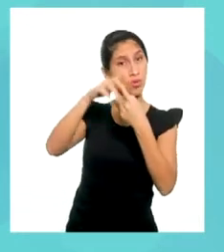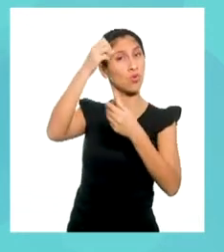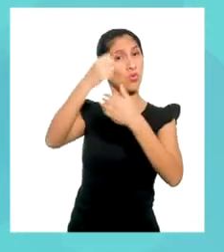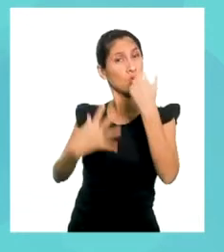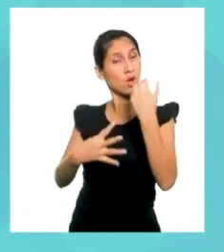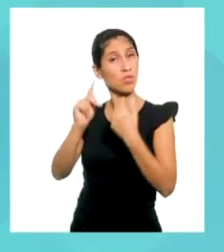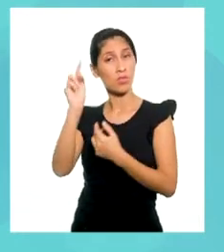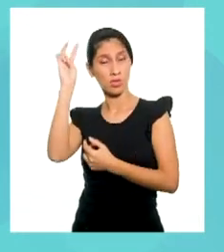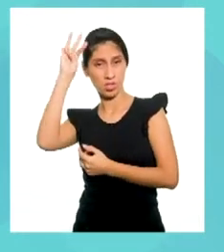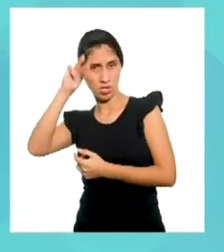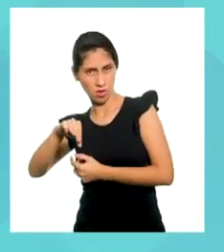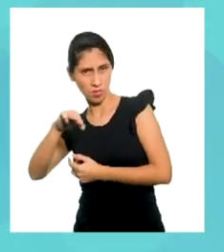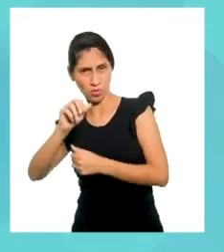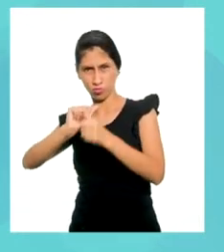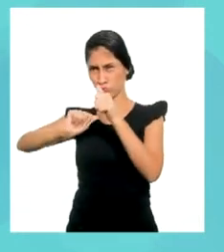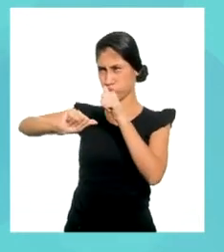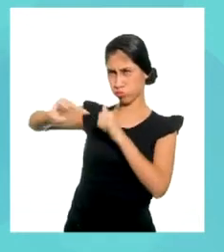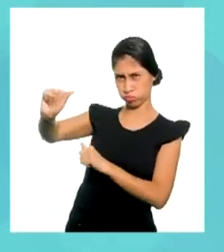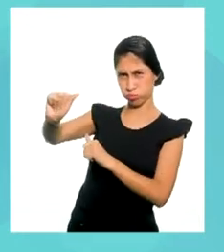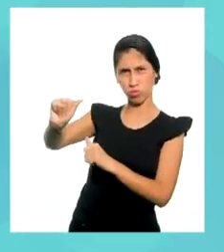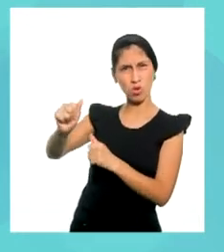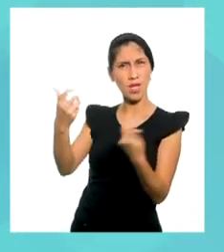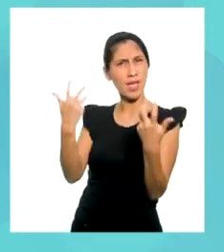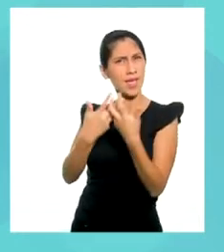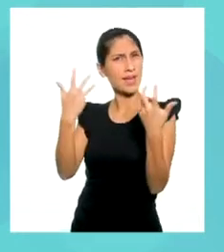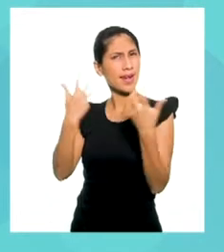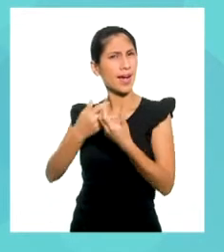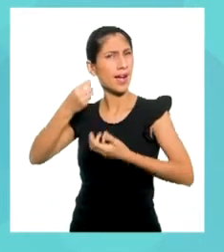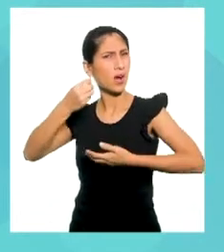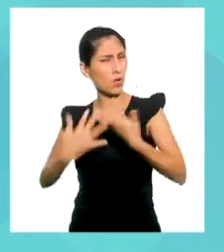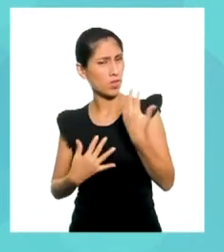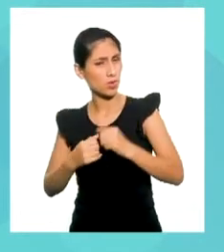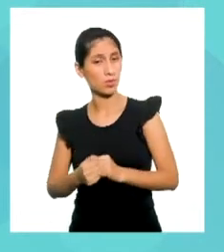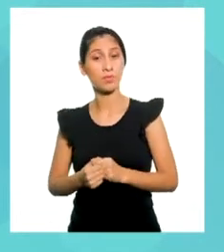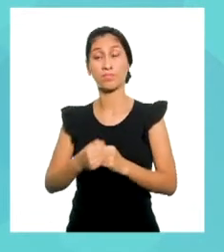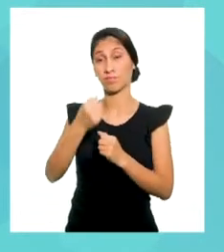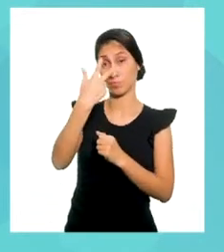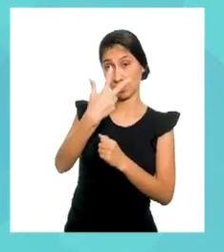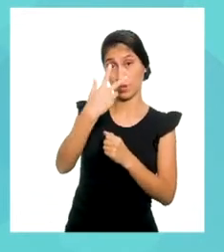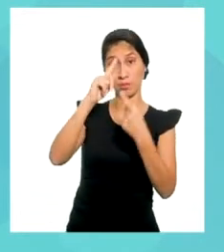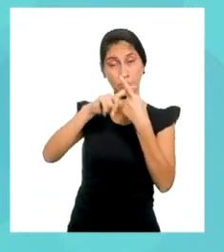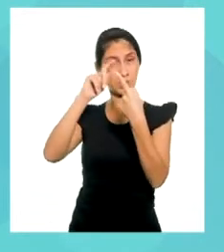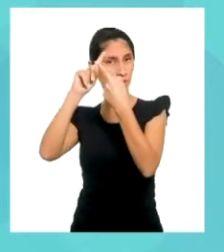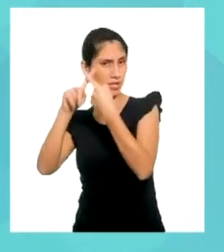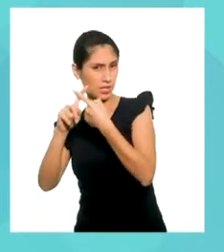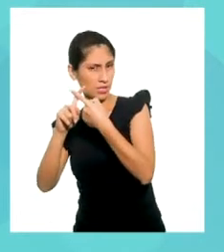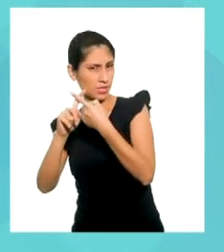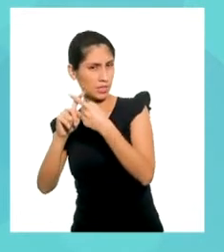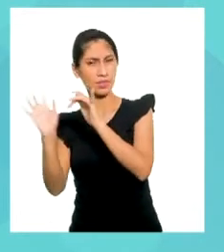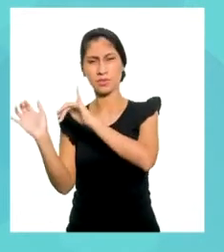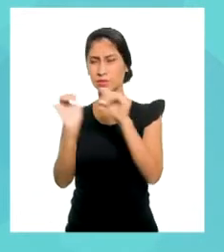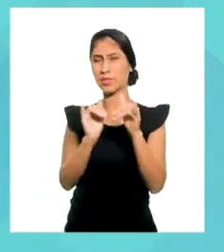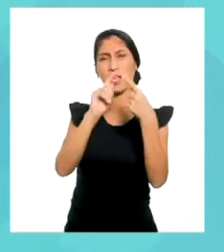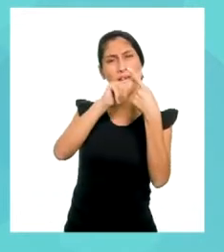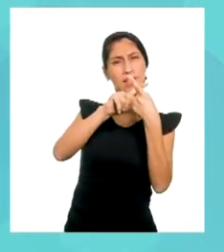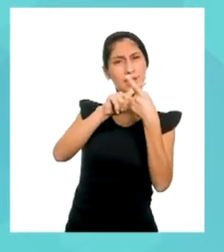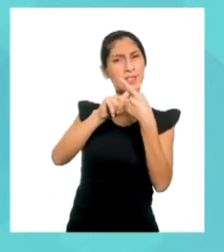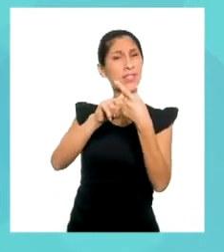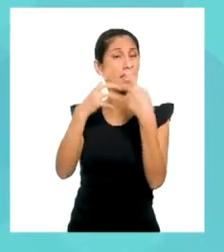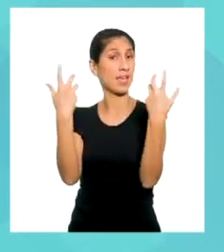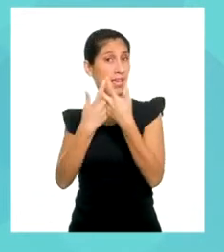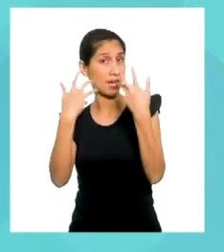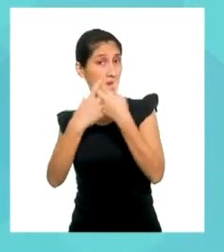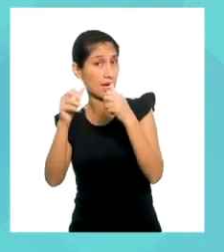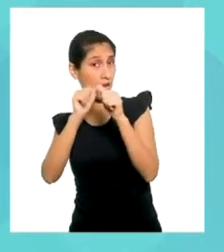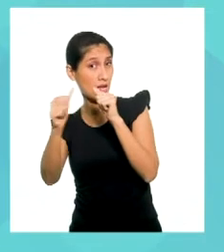kilómetros recorridos, lo cual será representado por X. Entonces, X es el número de